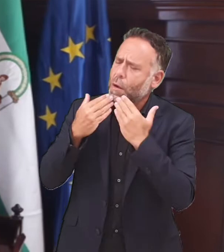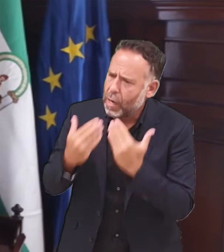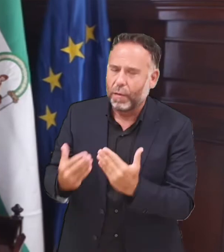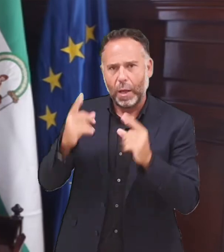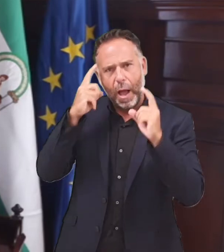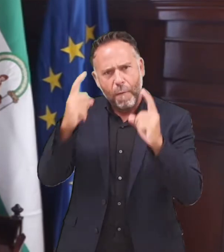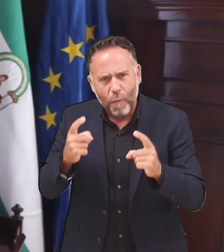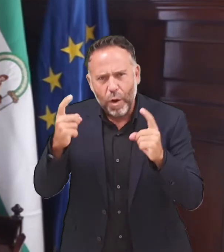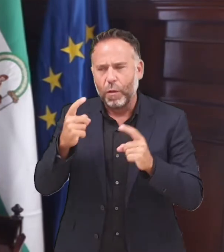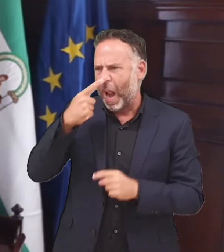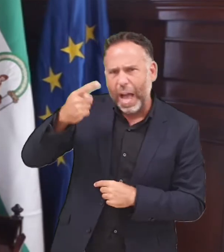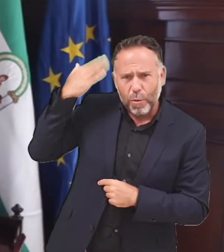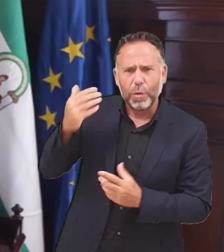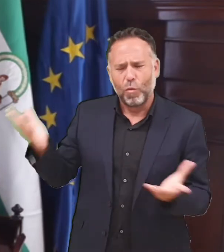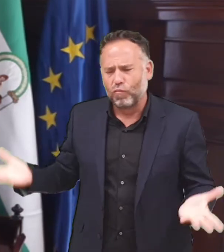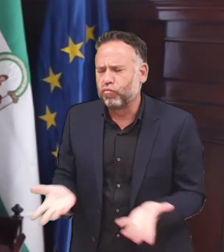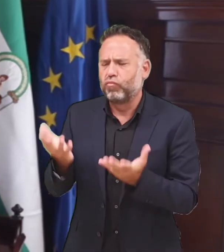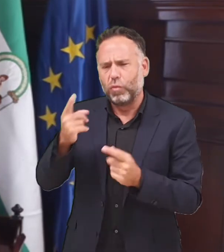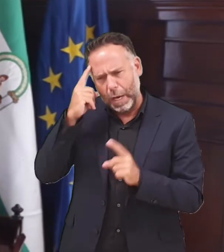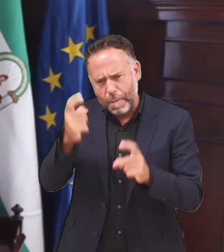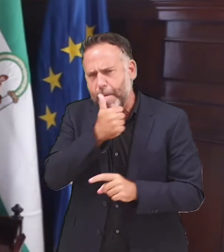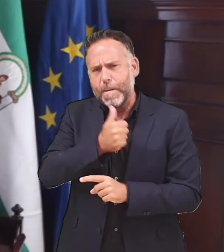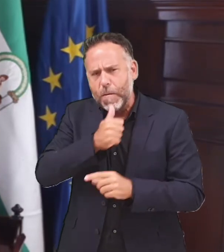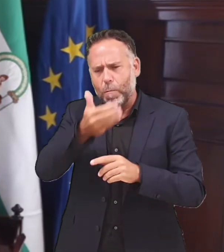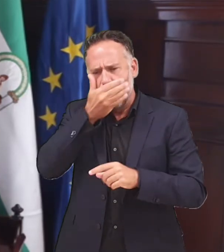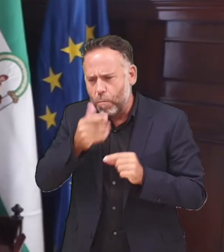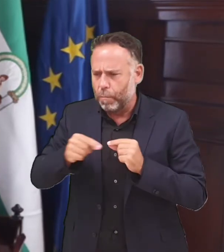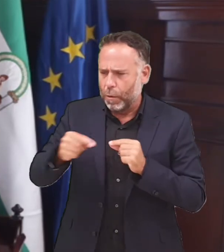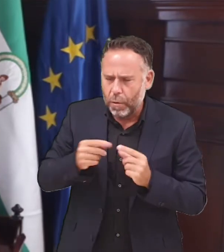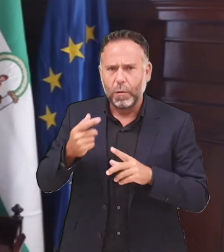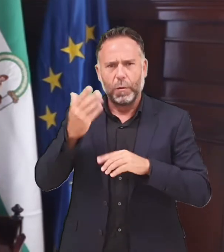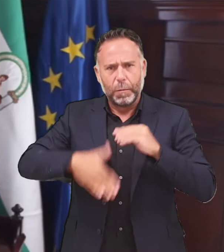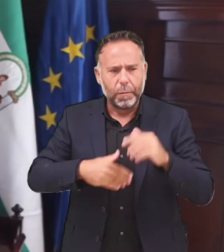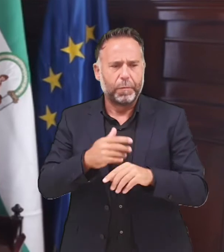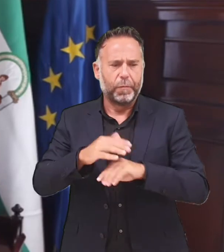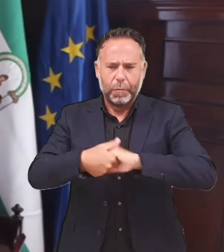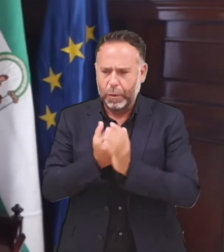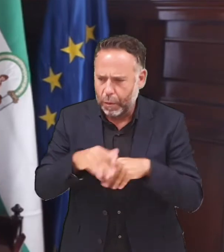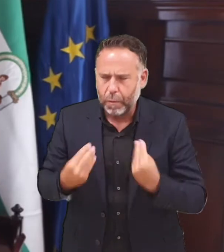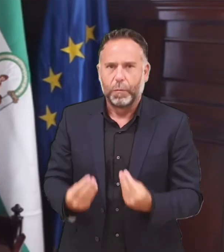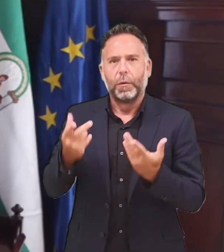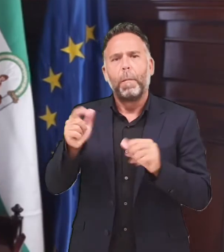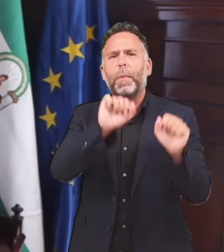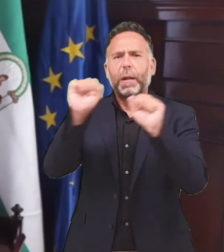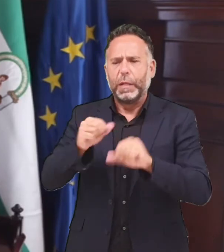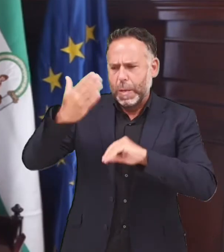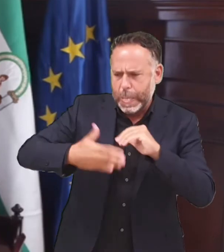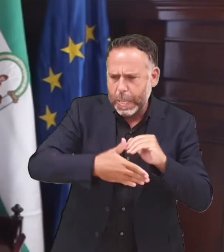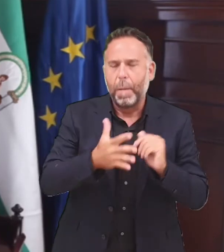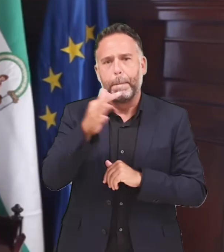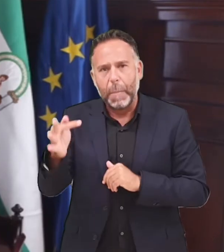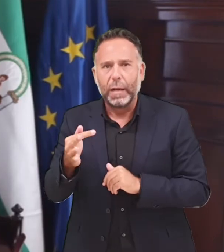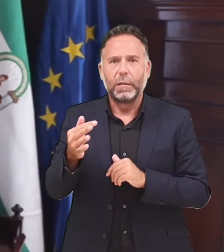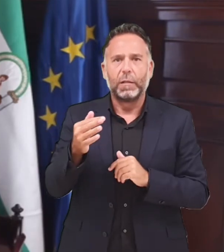el esfuerzo que se hizo el curso pasado y animar a que se siga en esa tarea de esfuerzo preventivo en materia del COVID